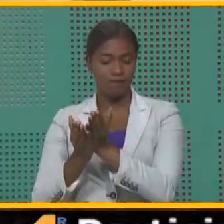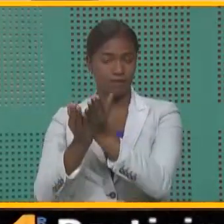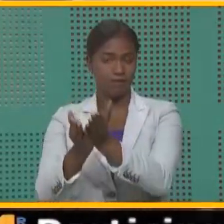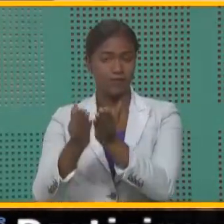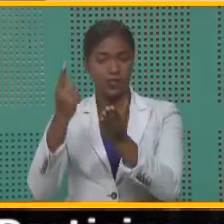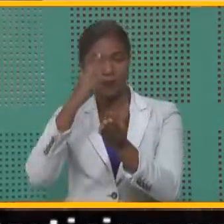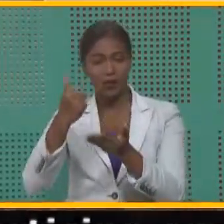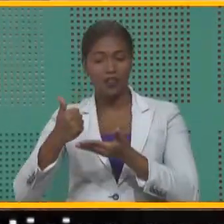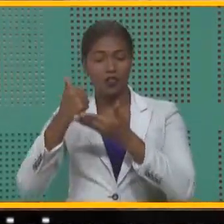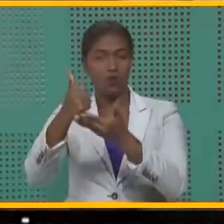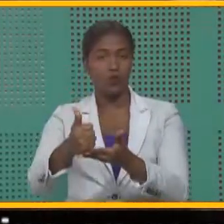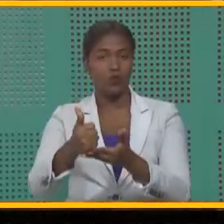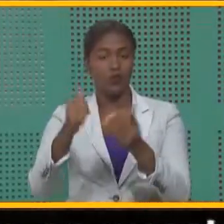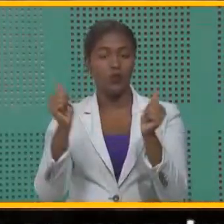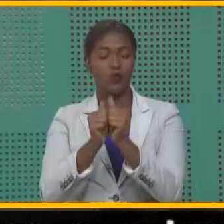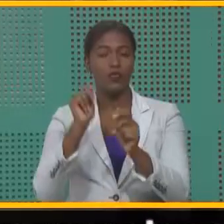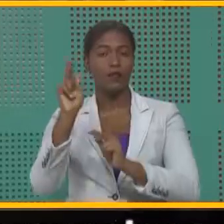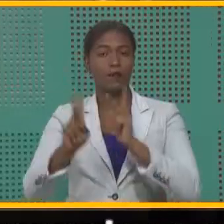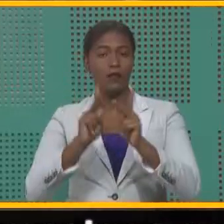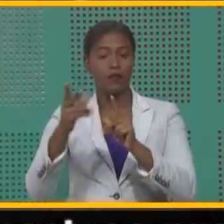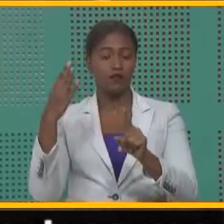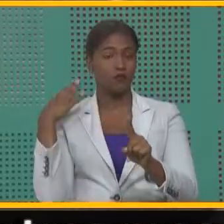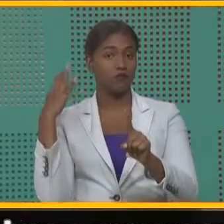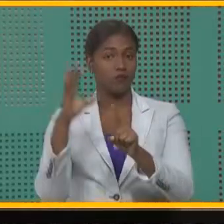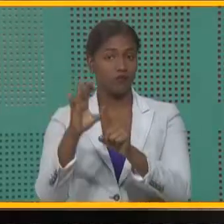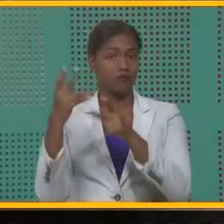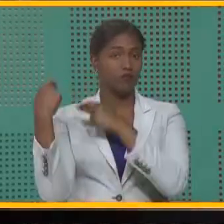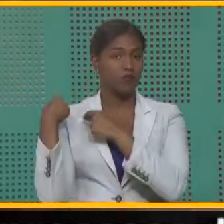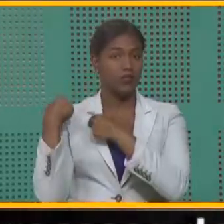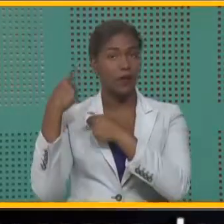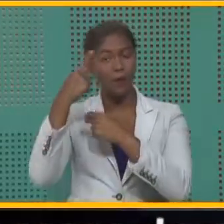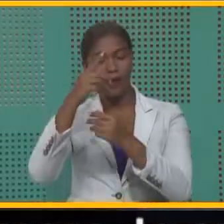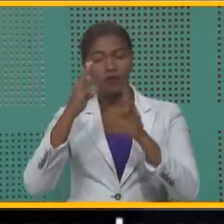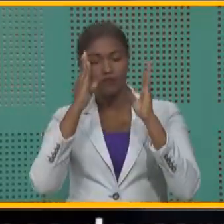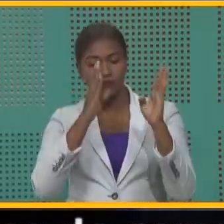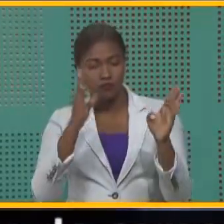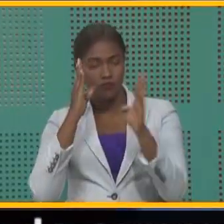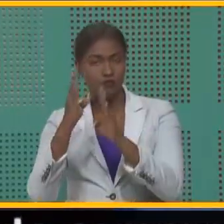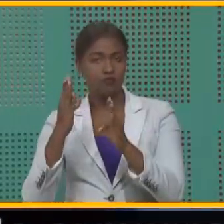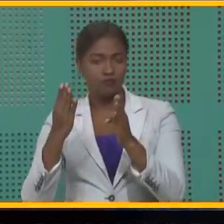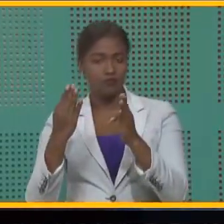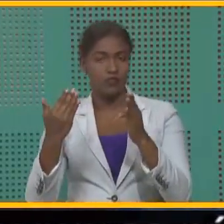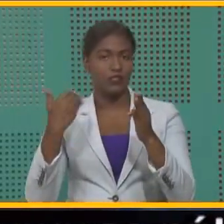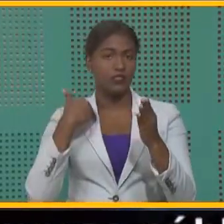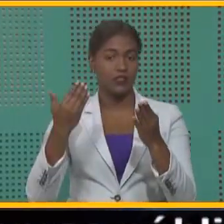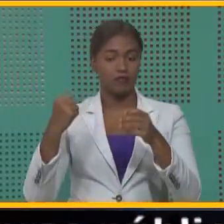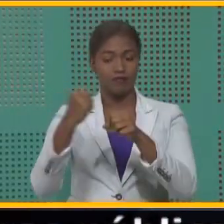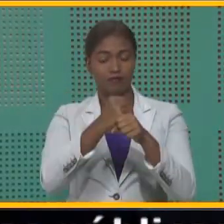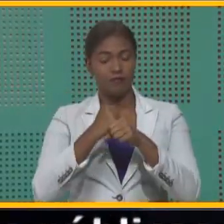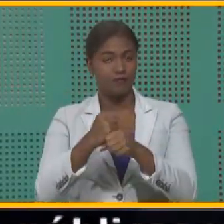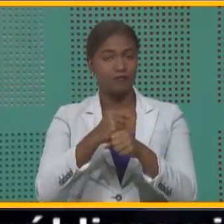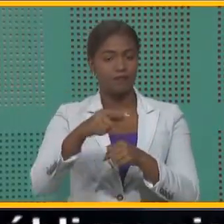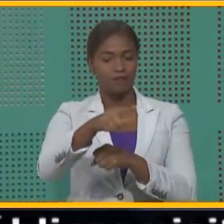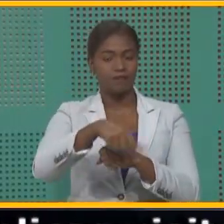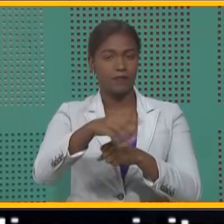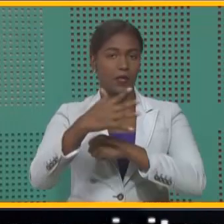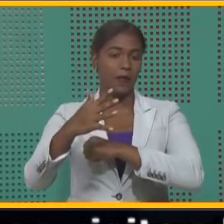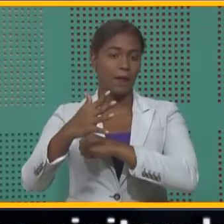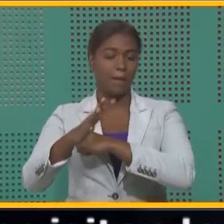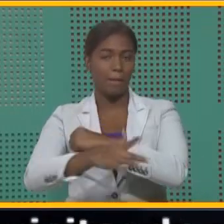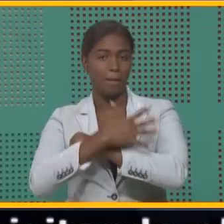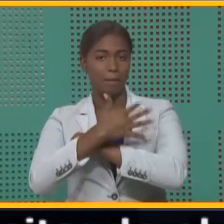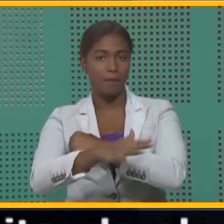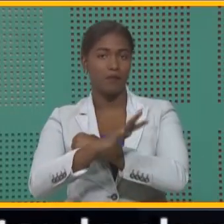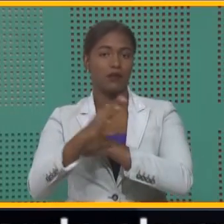rescate con su personal correspondiente para brindar asistencia y protección en las playas